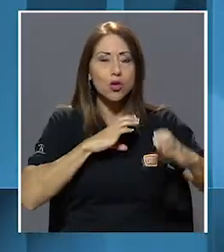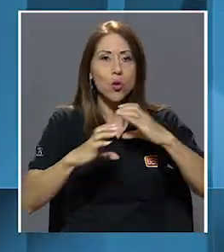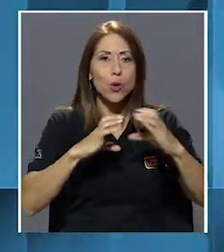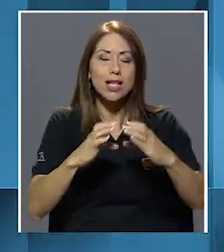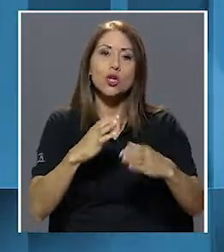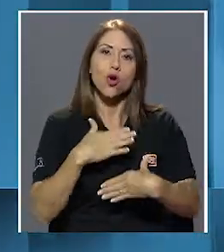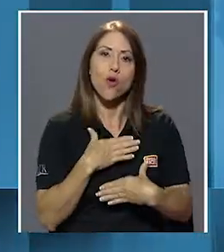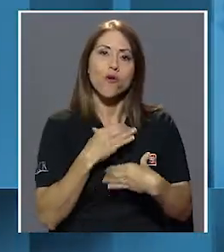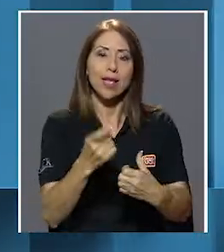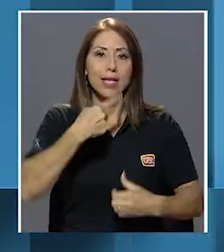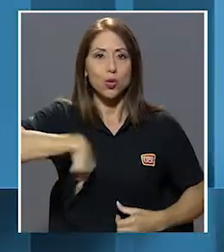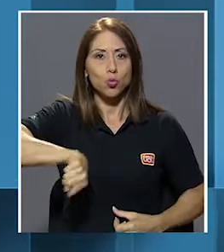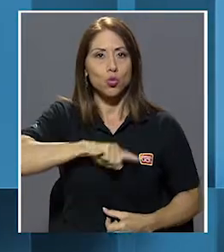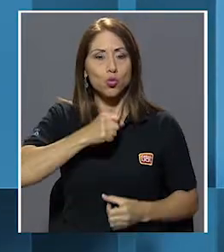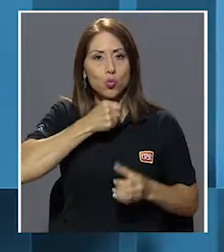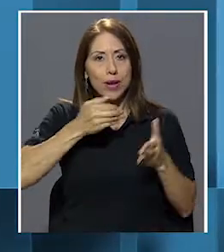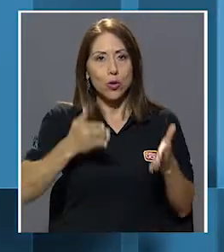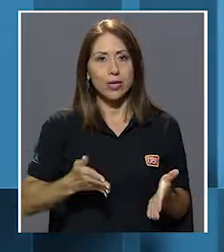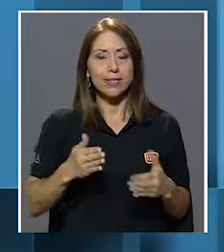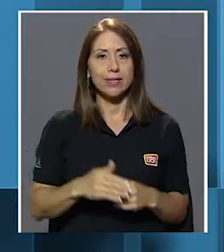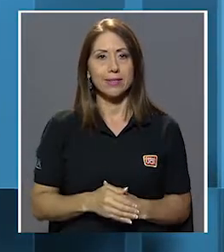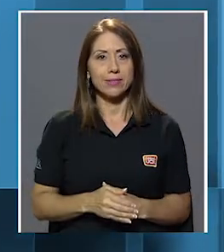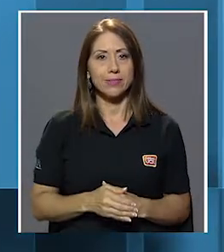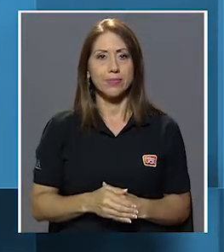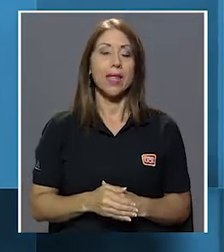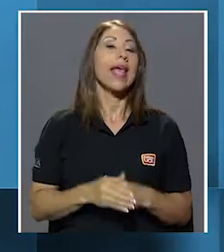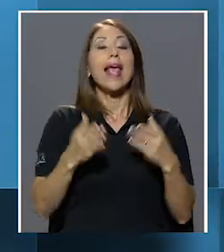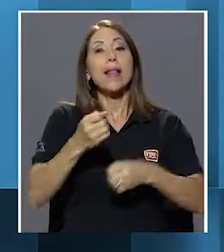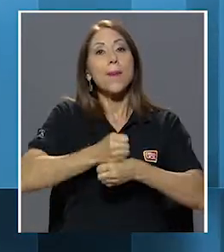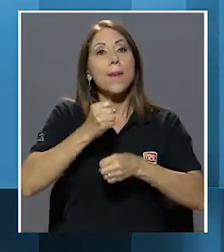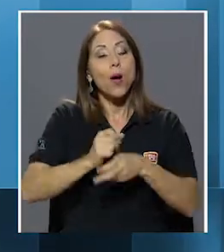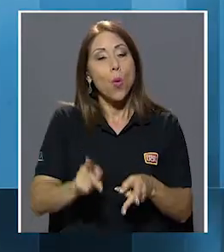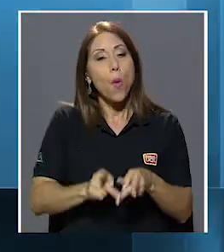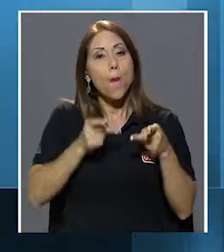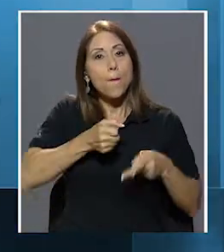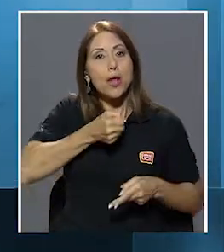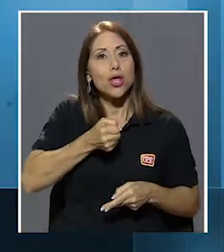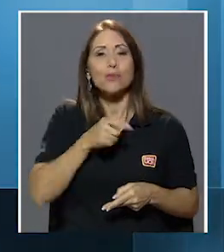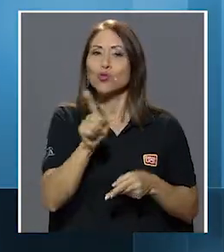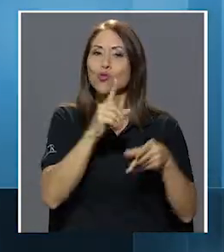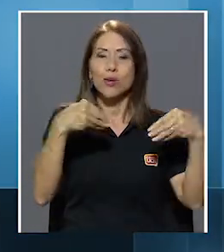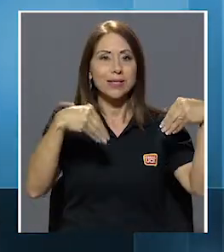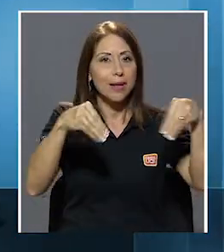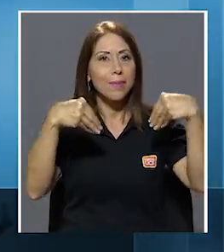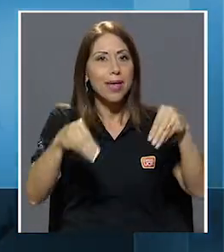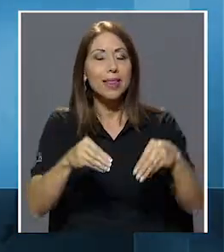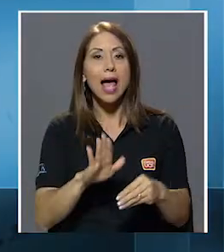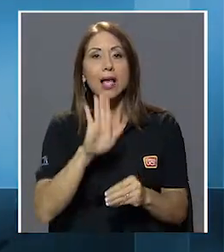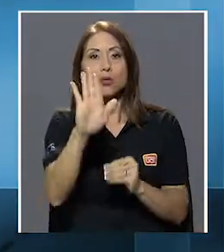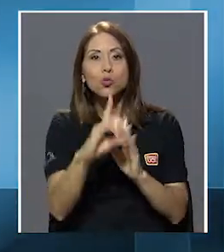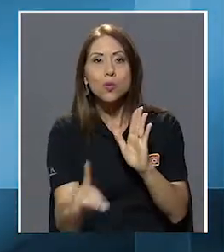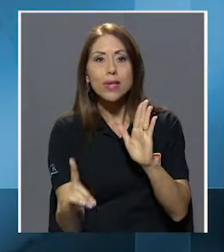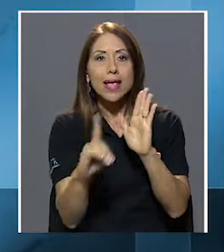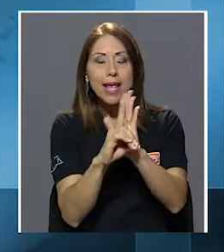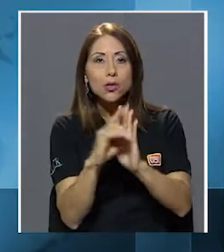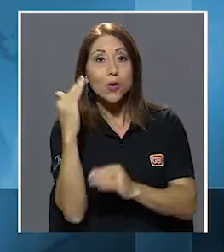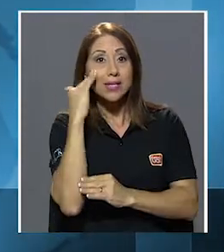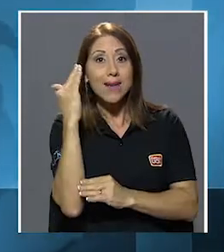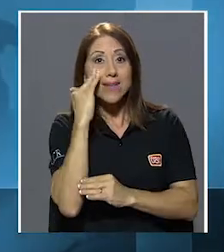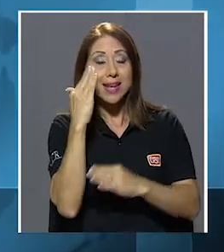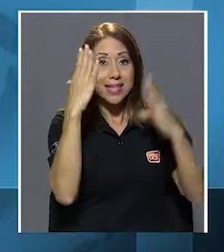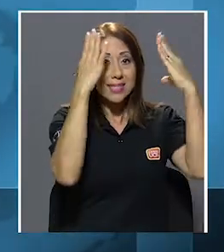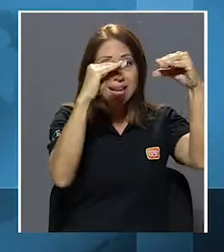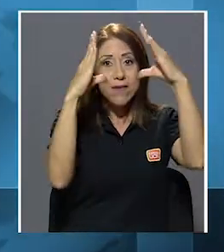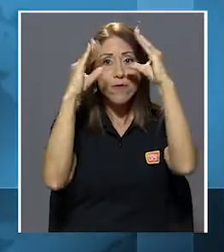comunicación y en nosotros, los periodistas. El periodismo no está en venta. Su derecho a saber si la